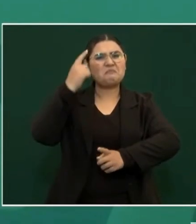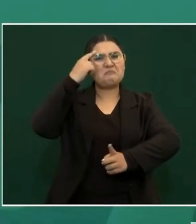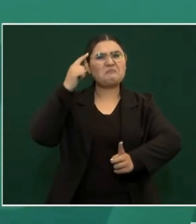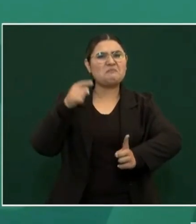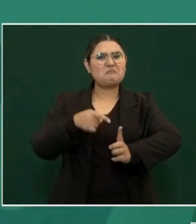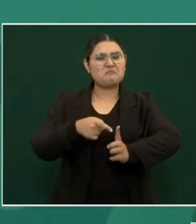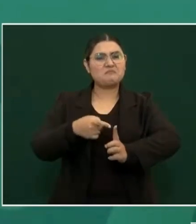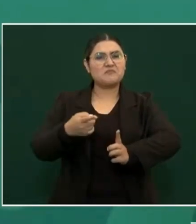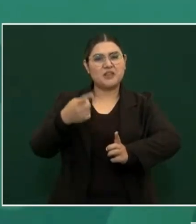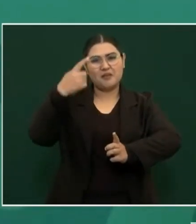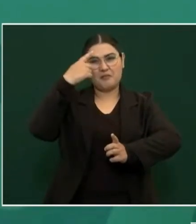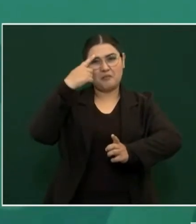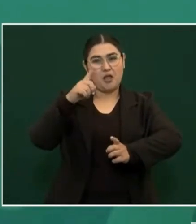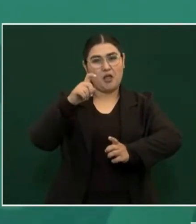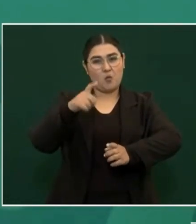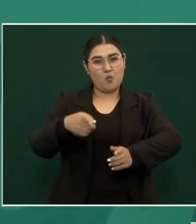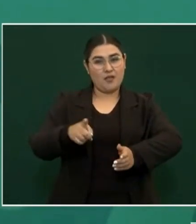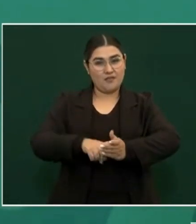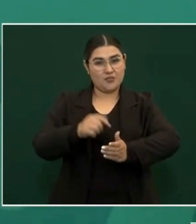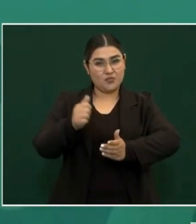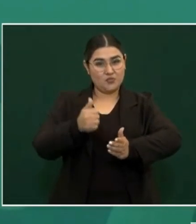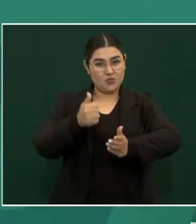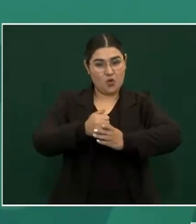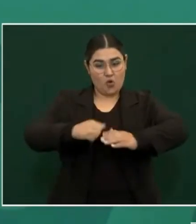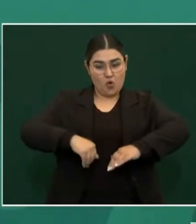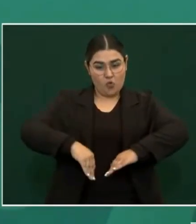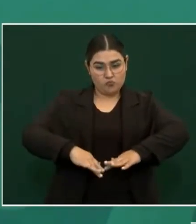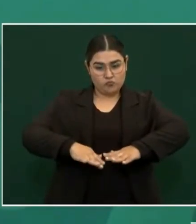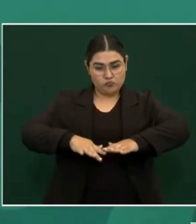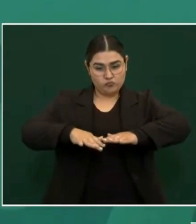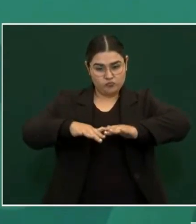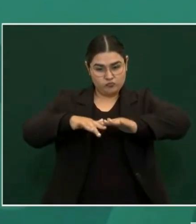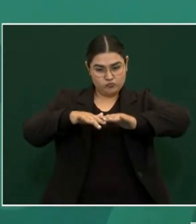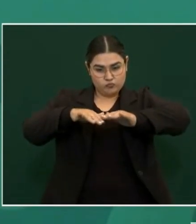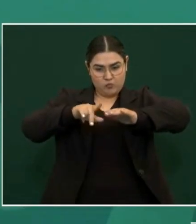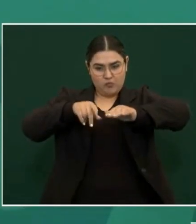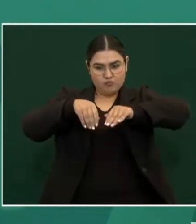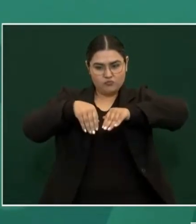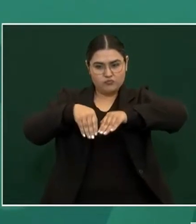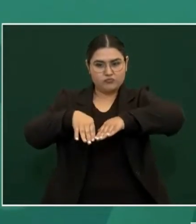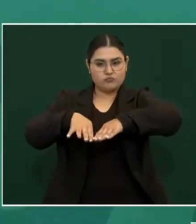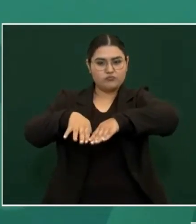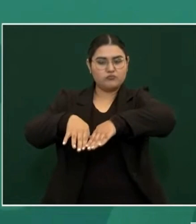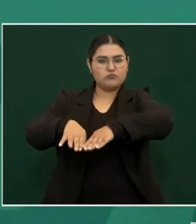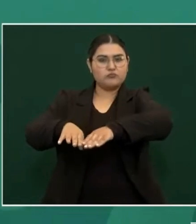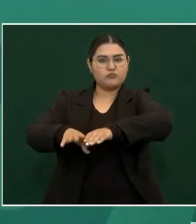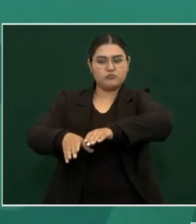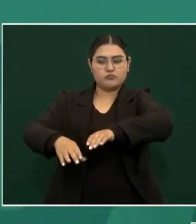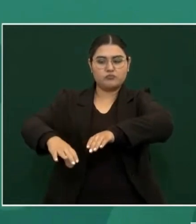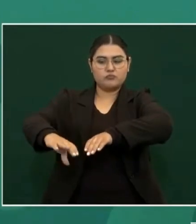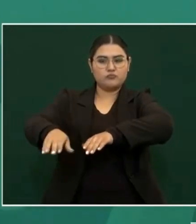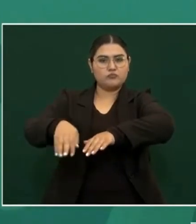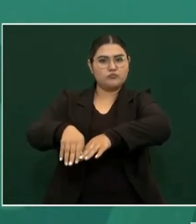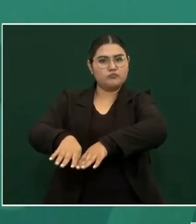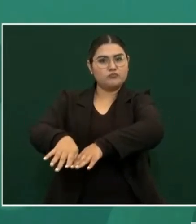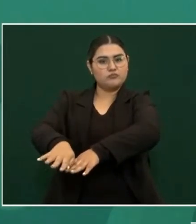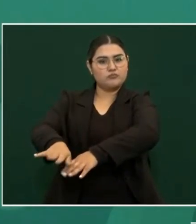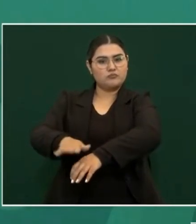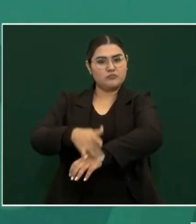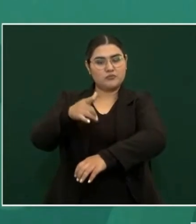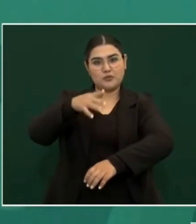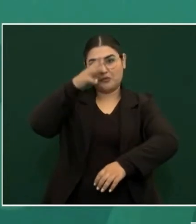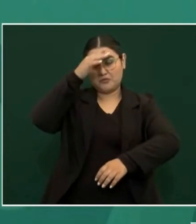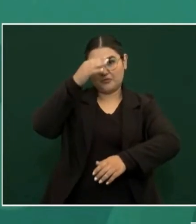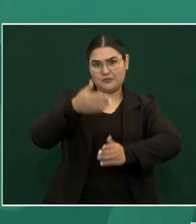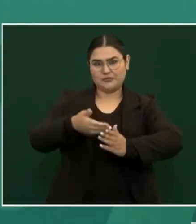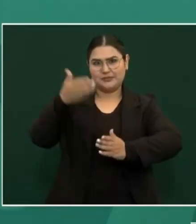para sacar el agua de la ciudad que acuérdense que Tenochtitlan era un lago